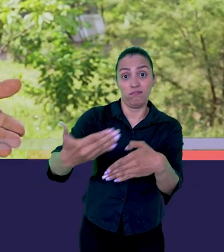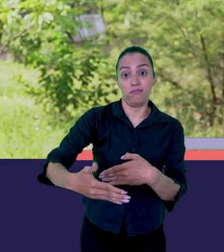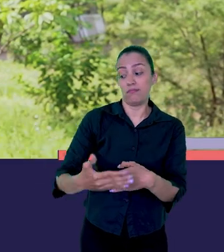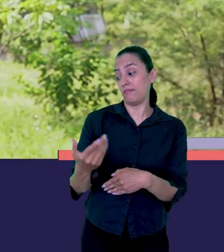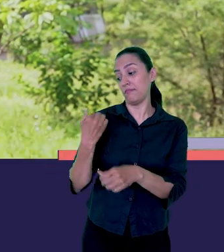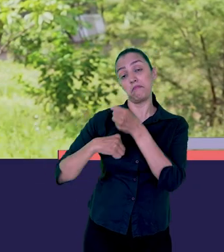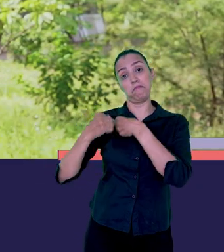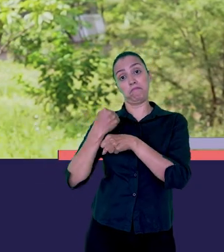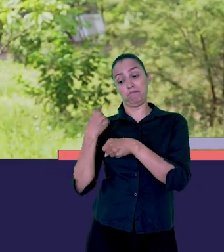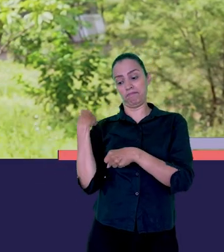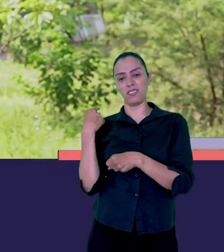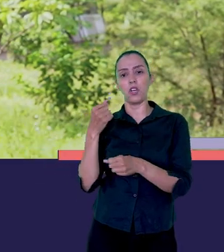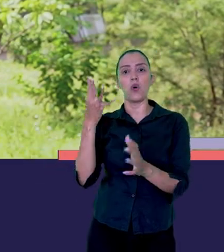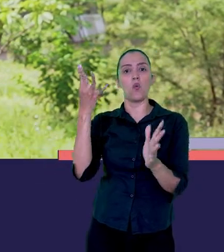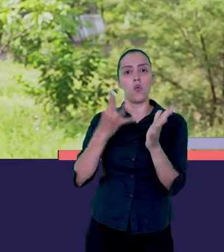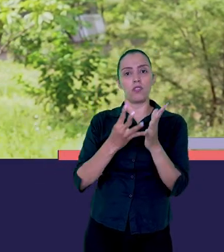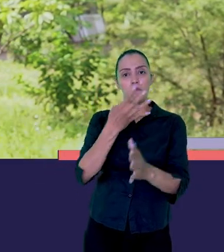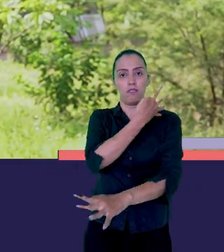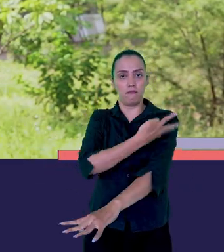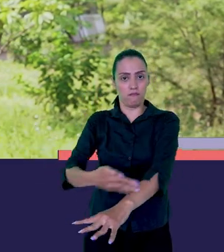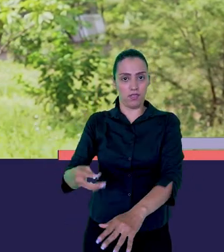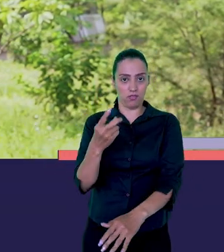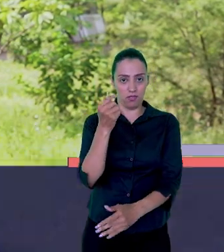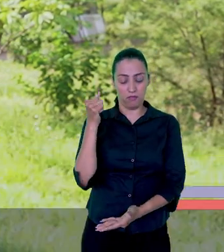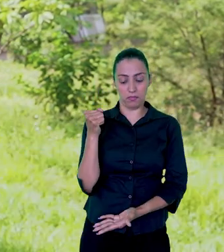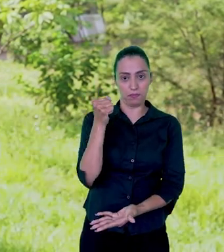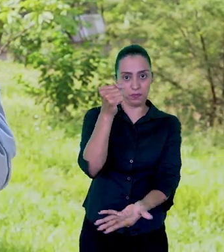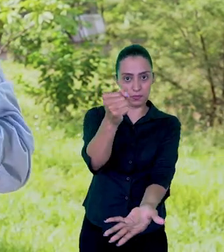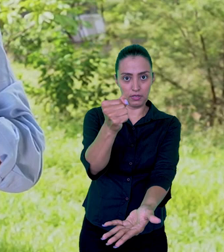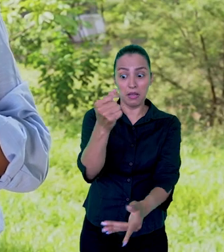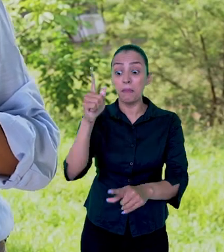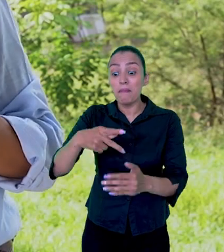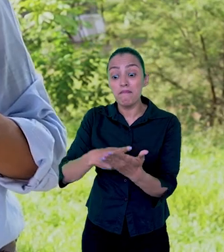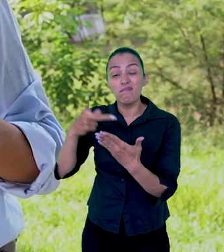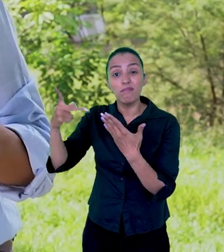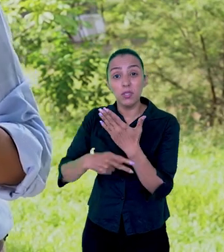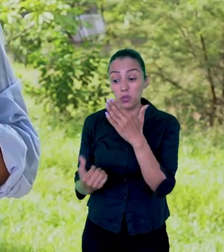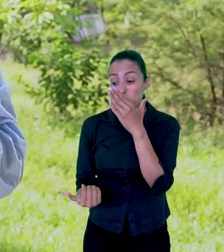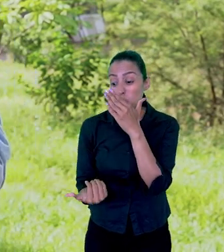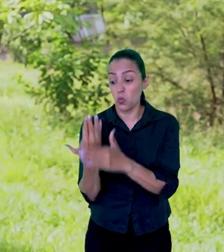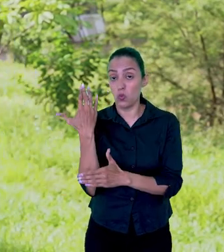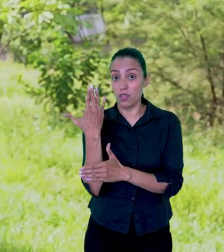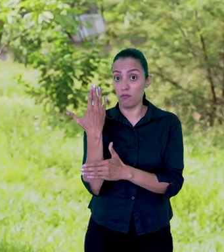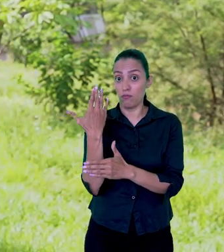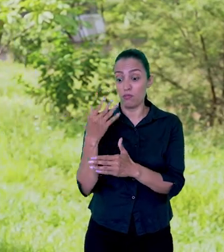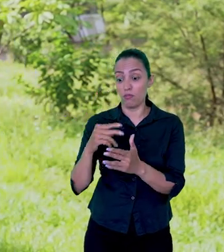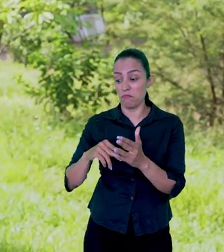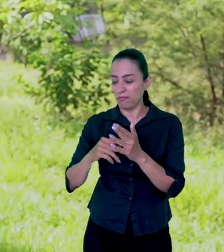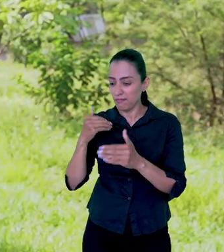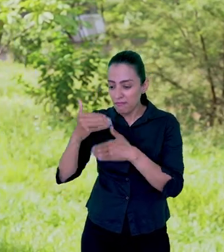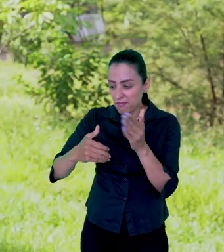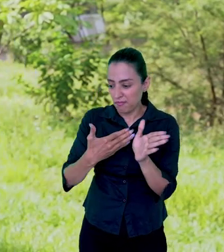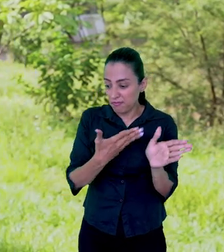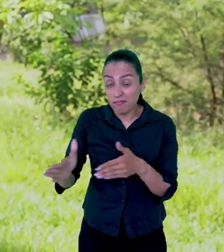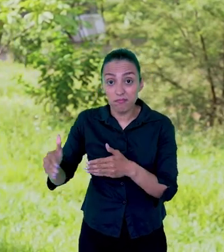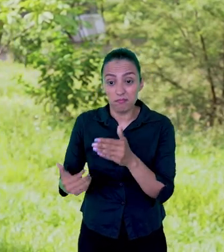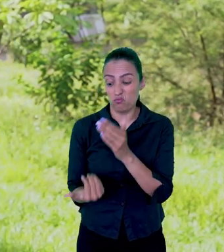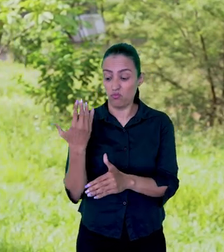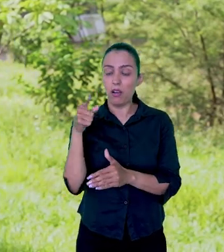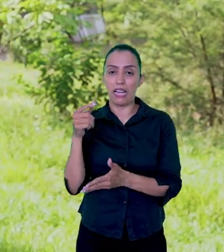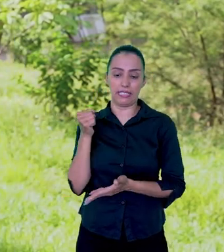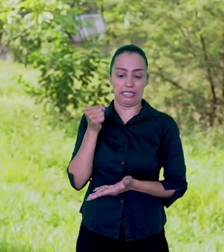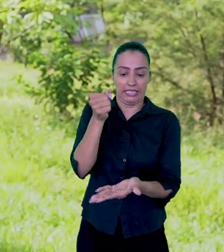mil millones de pesos y el inicio de proyectos del nuevo plan de desarrollo. Y lo de hito